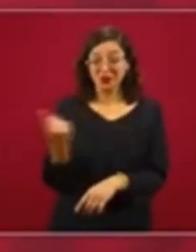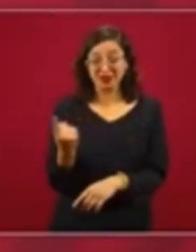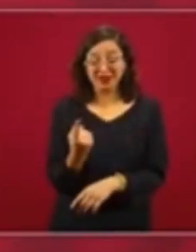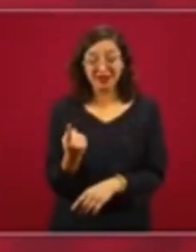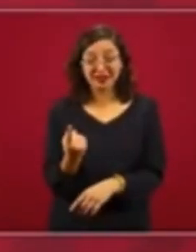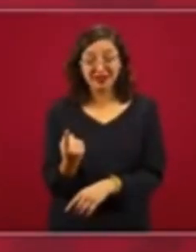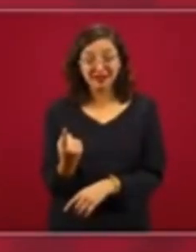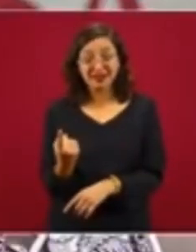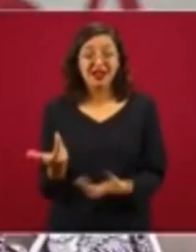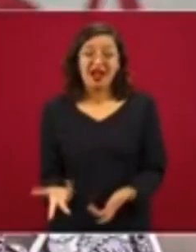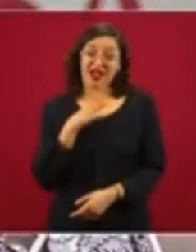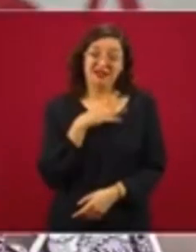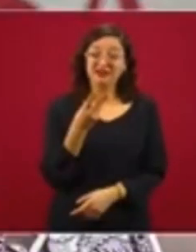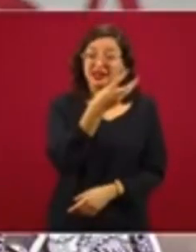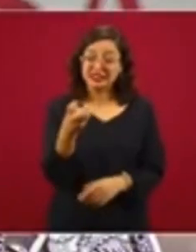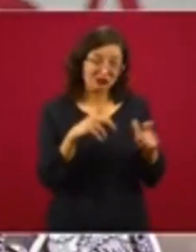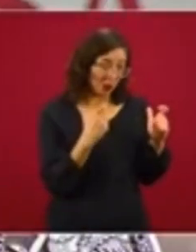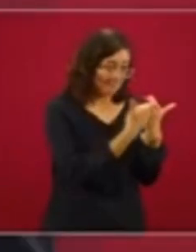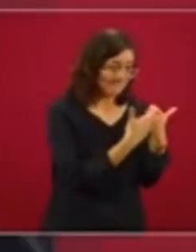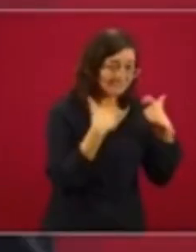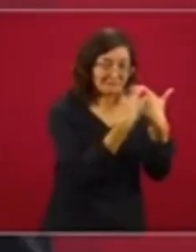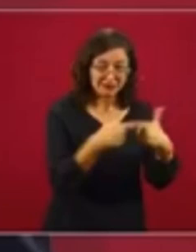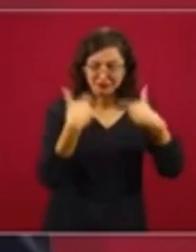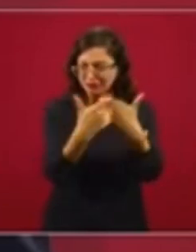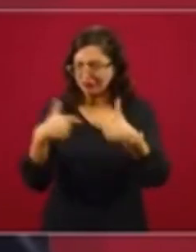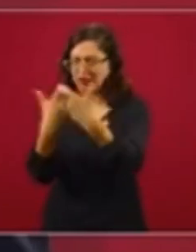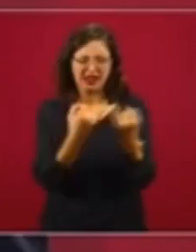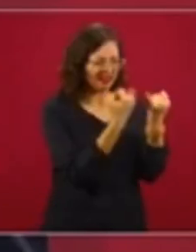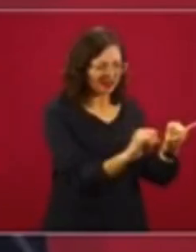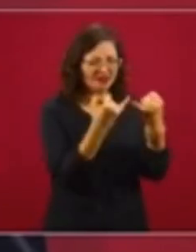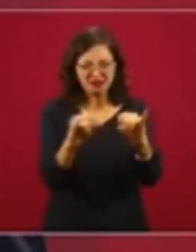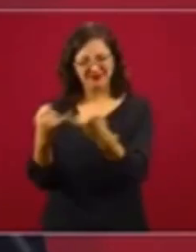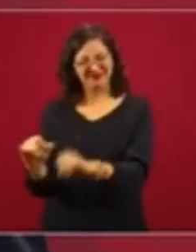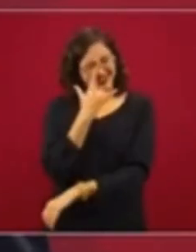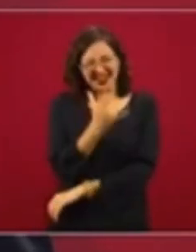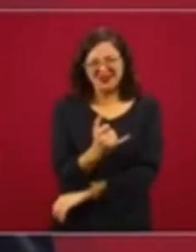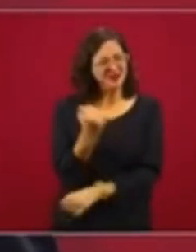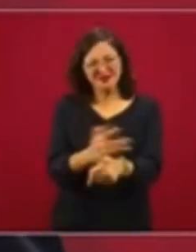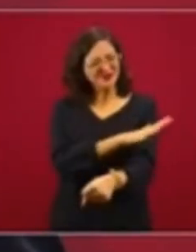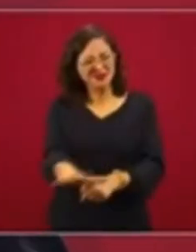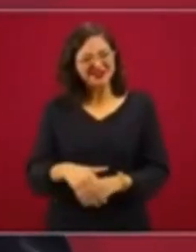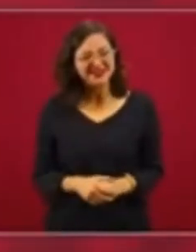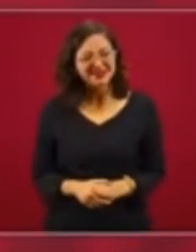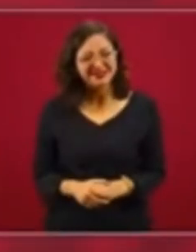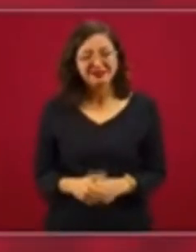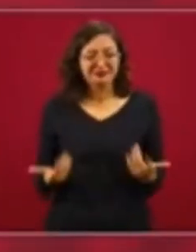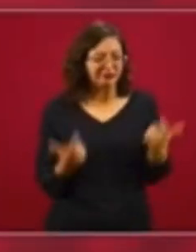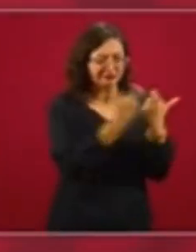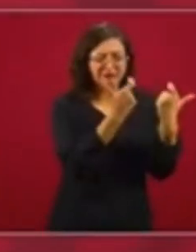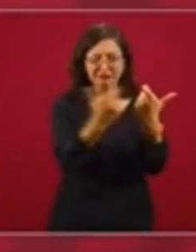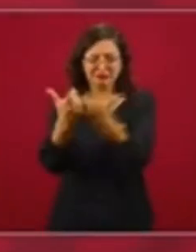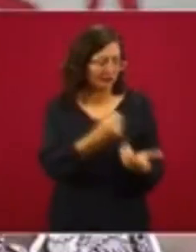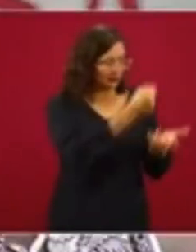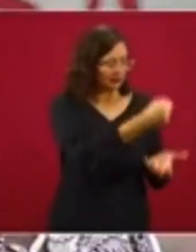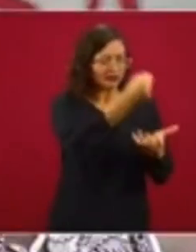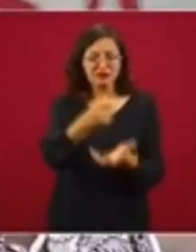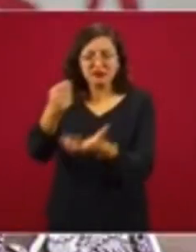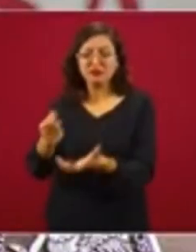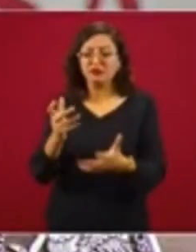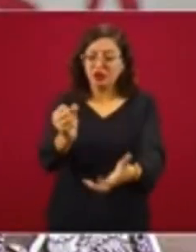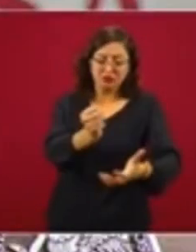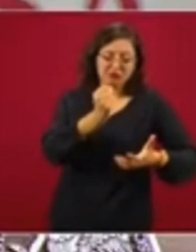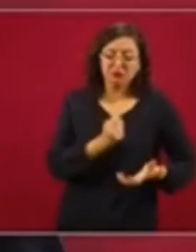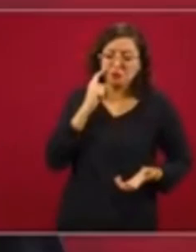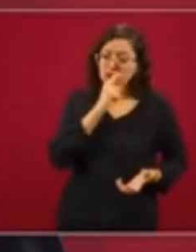300 fideicomisos. Es un asunto totalmente anormal. Y muchos de estos fideicomisos con dinero manejado